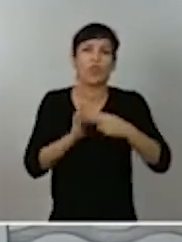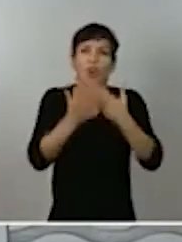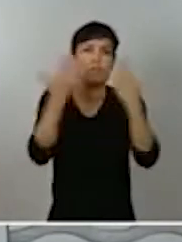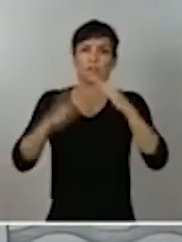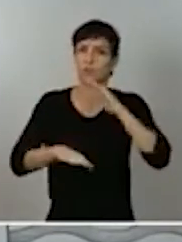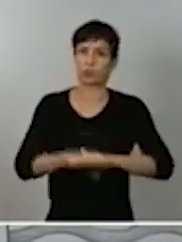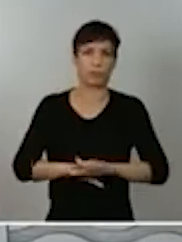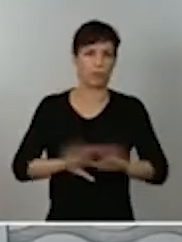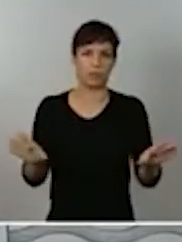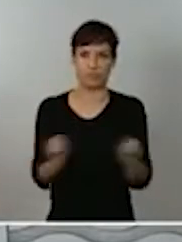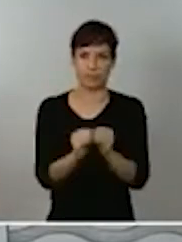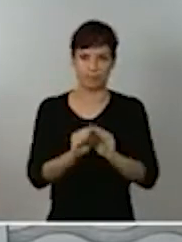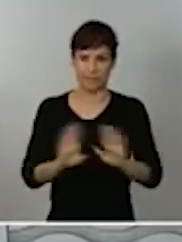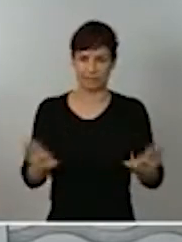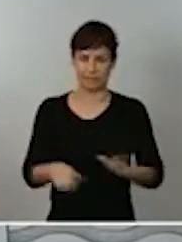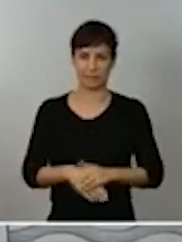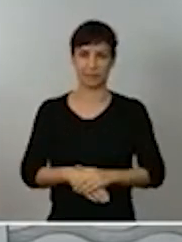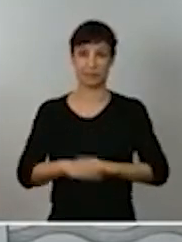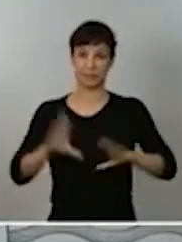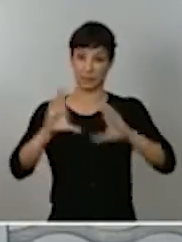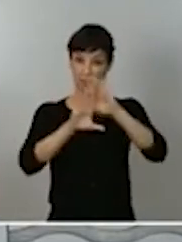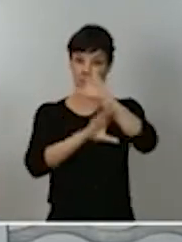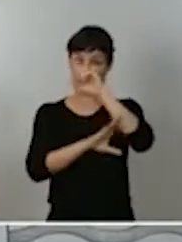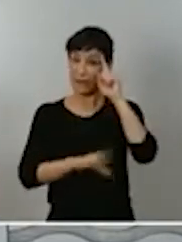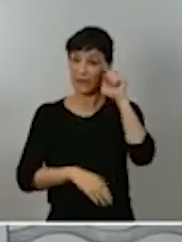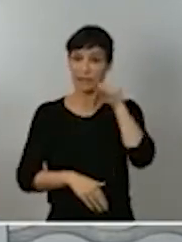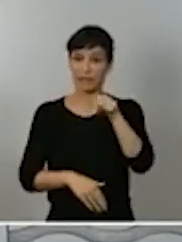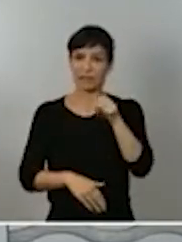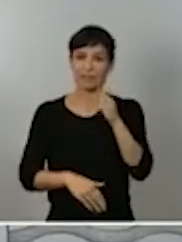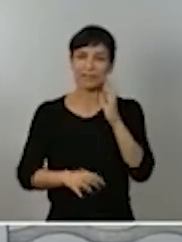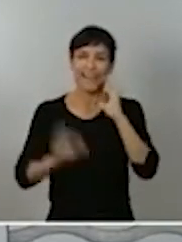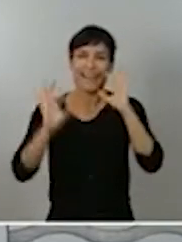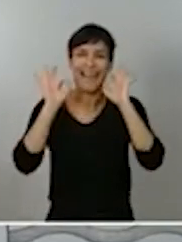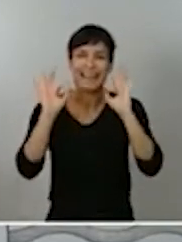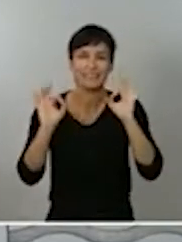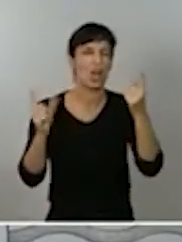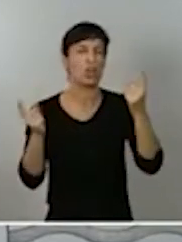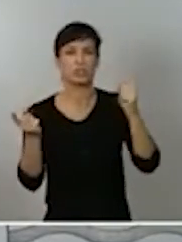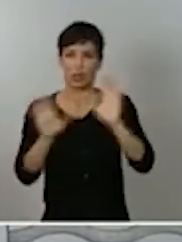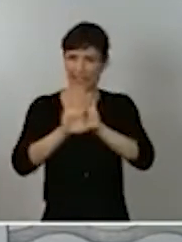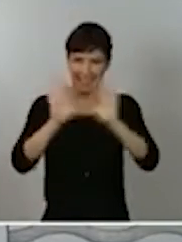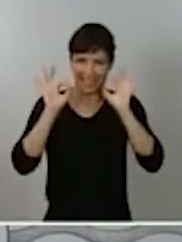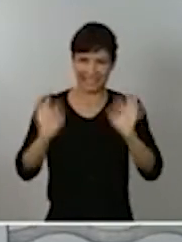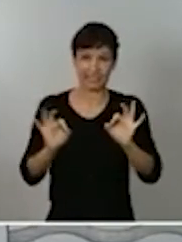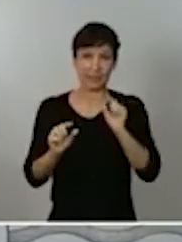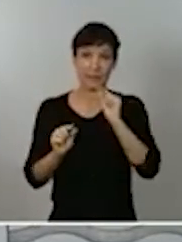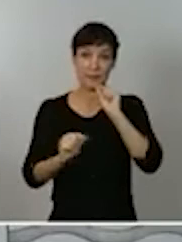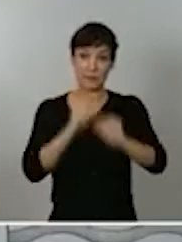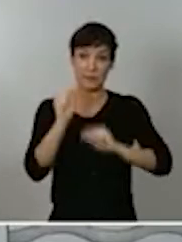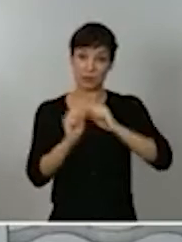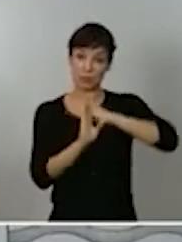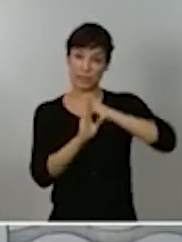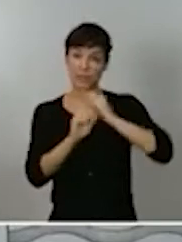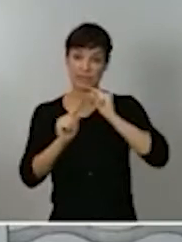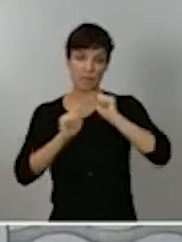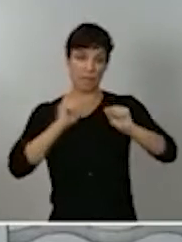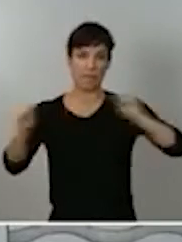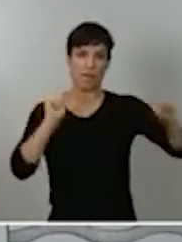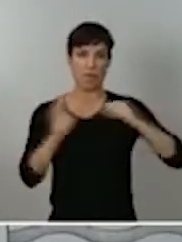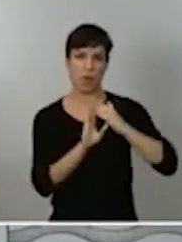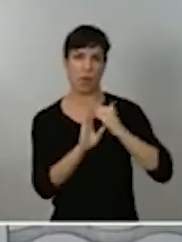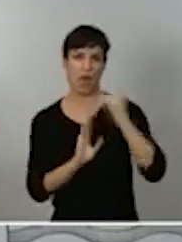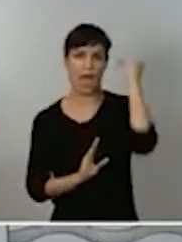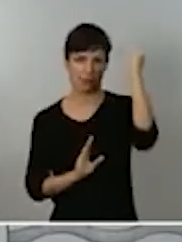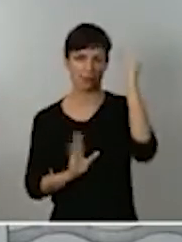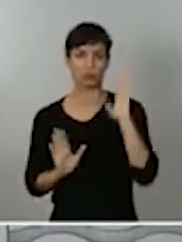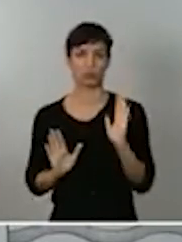En la Comunidad Autónoma de Madrid, esto es indiscutible, el virus tiene unos niveles de transmisión muy altos. No hay solo